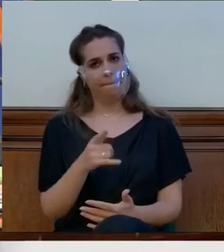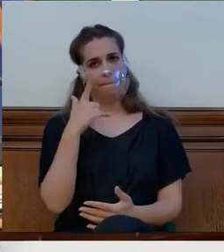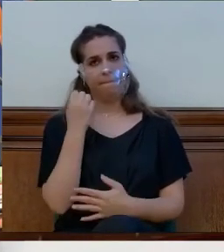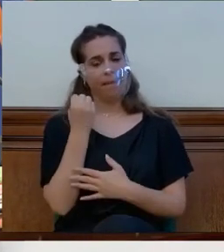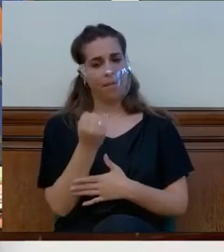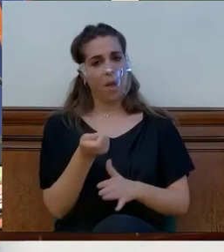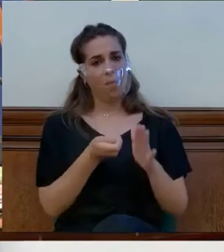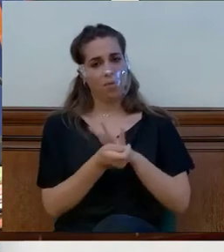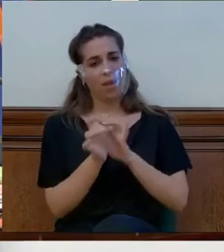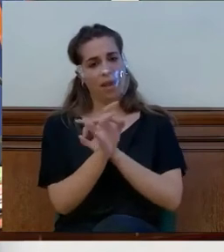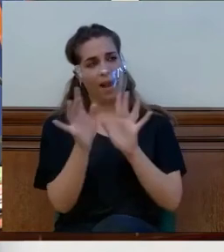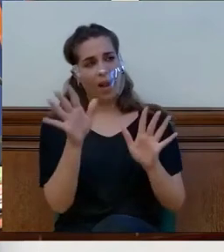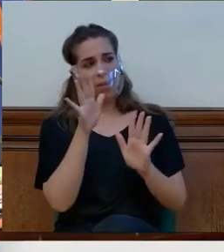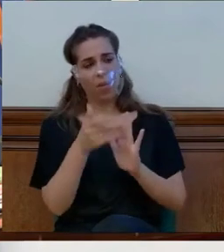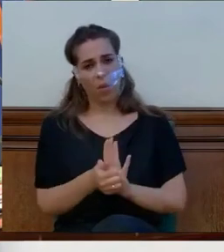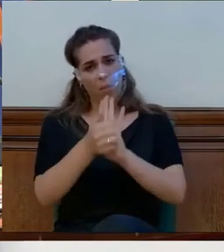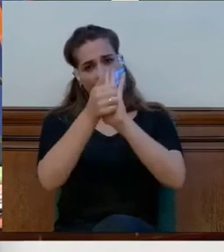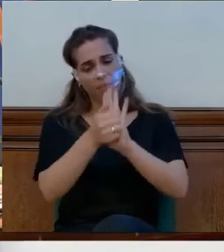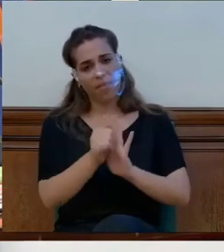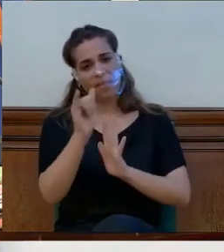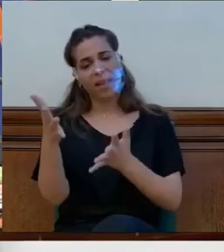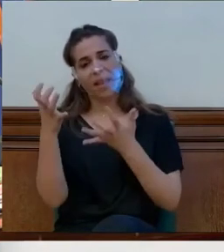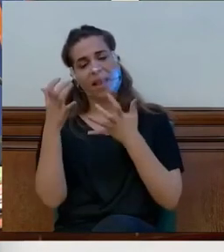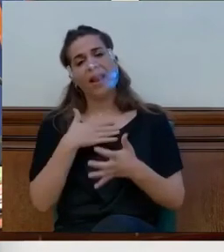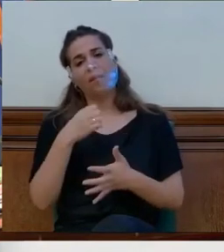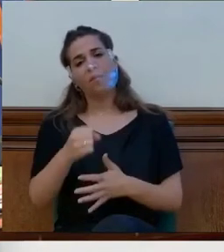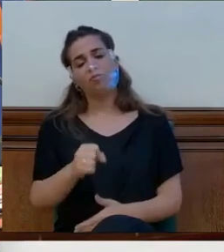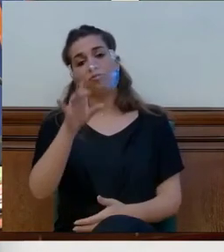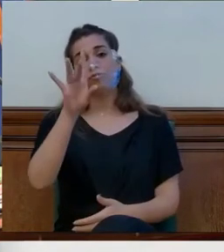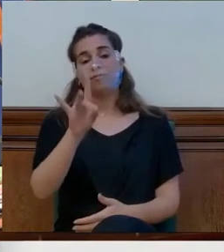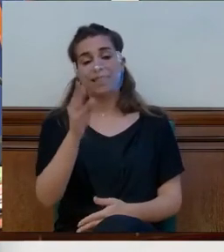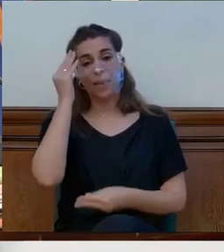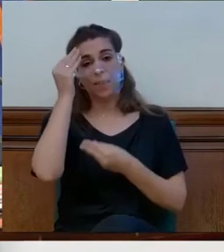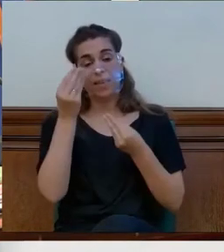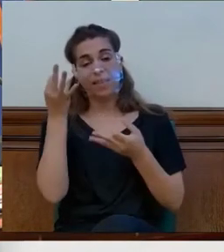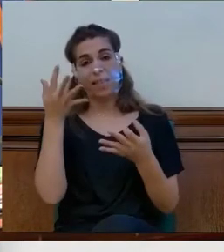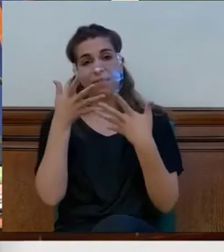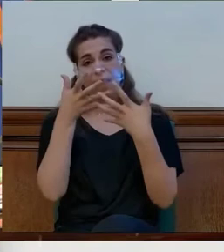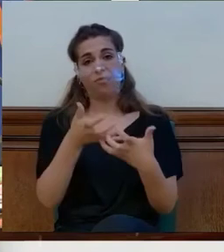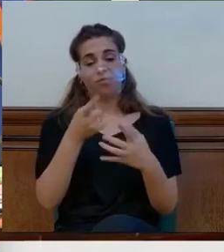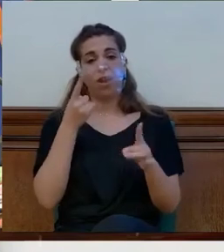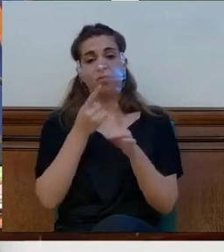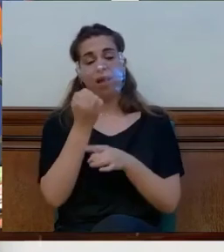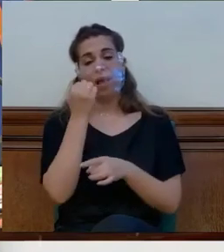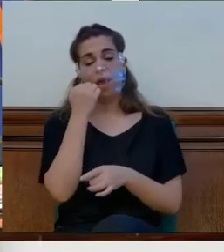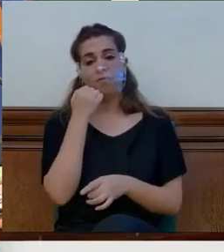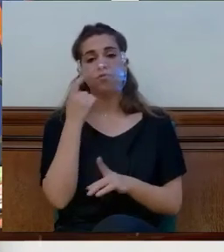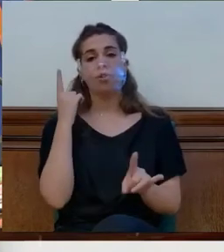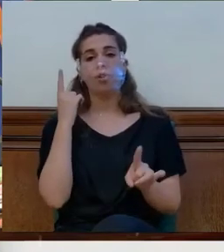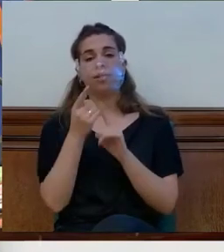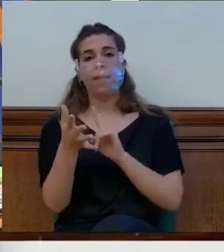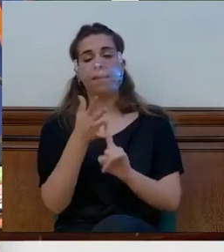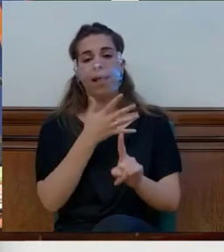Madrid, Ganar Mosto les, sí se cree que haya que luchar contra el abuso y el maltrato a las personas mayores.